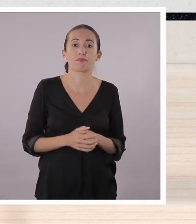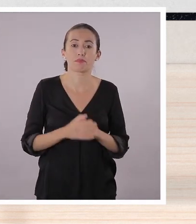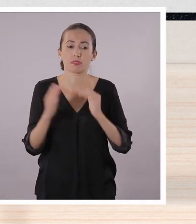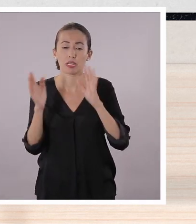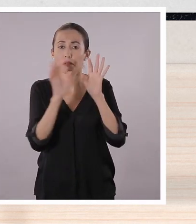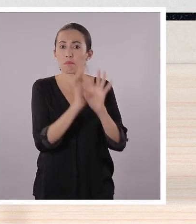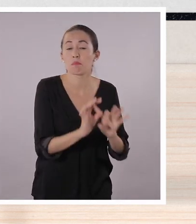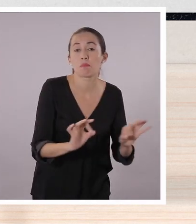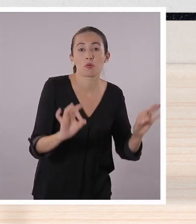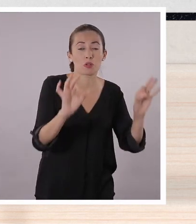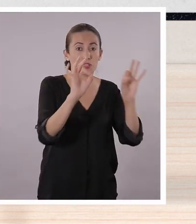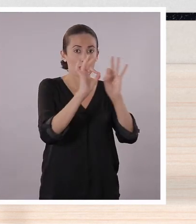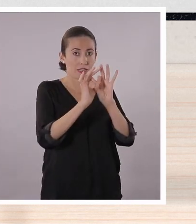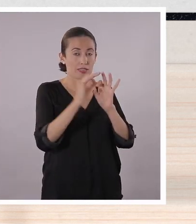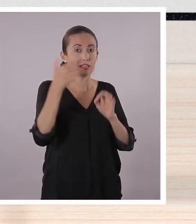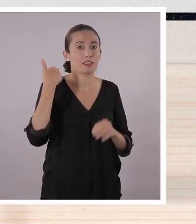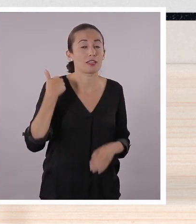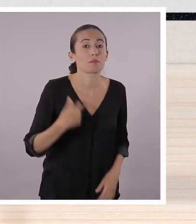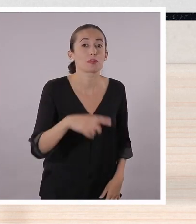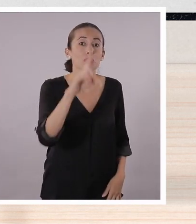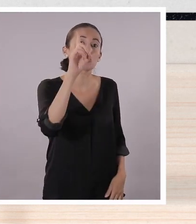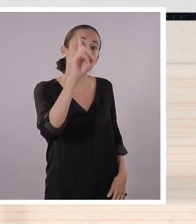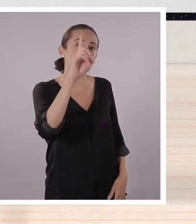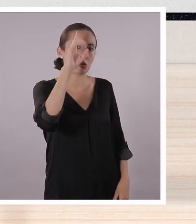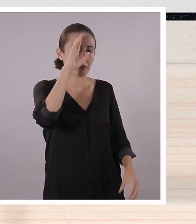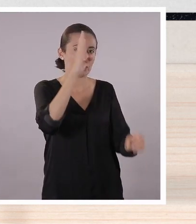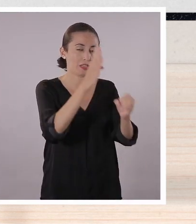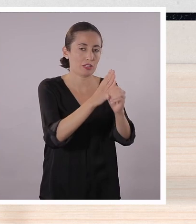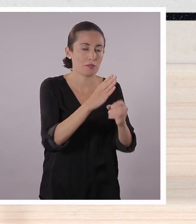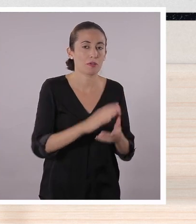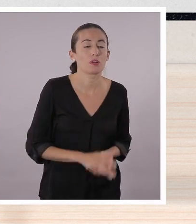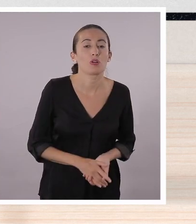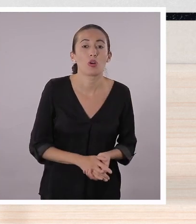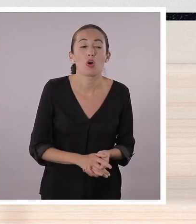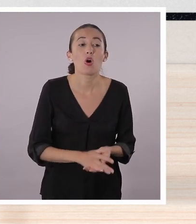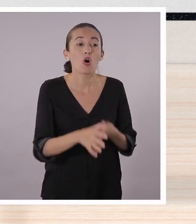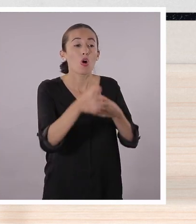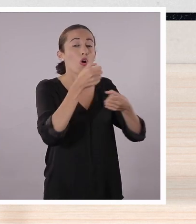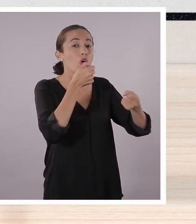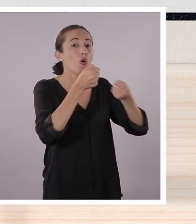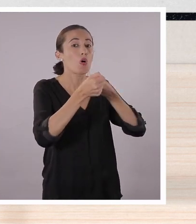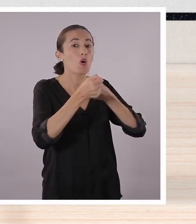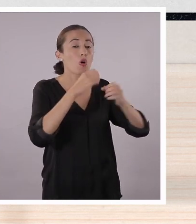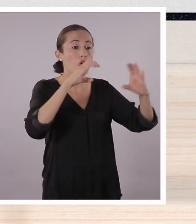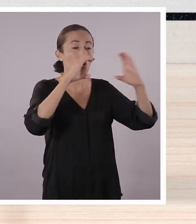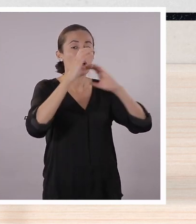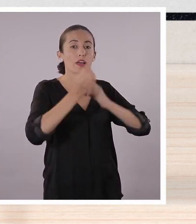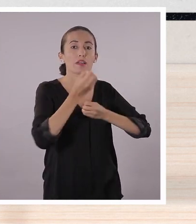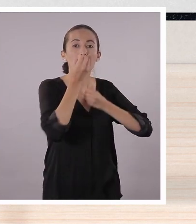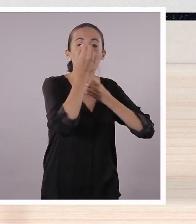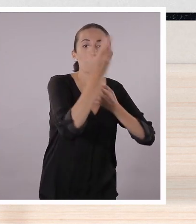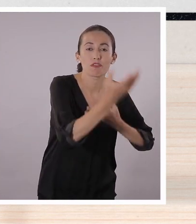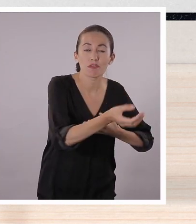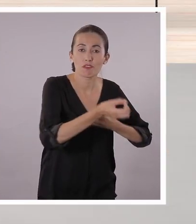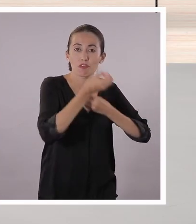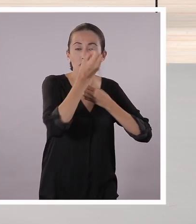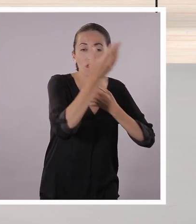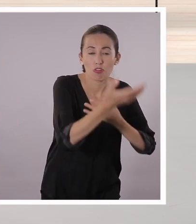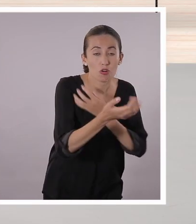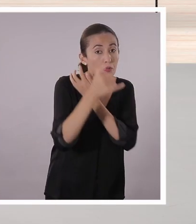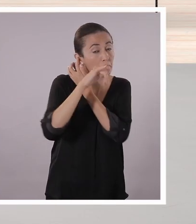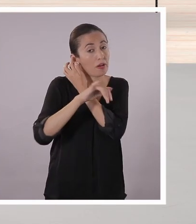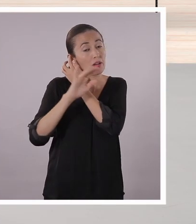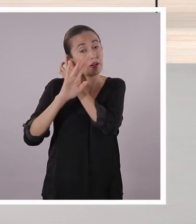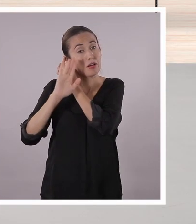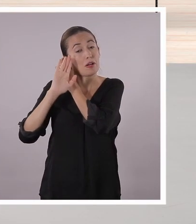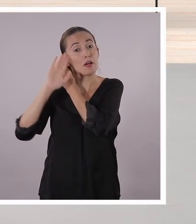nos educan. Pero hay uno muy importante. ¿Cuál creen que es? Así es, los medios de comunicación nos informan. Este